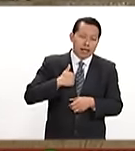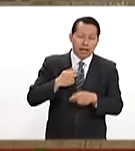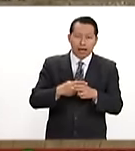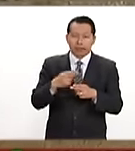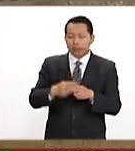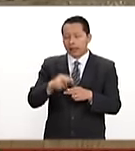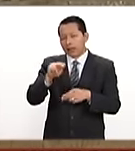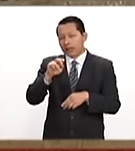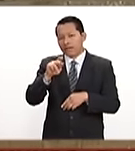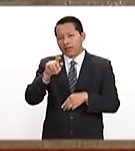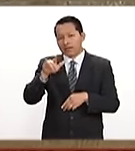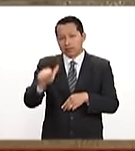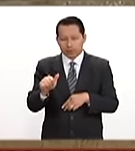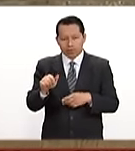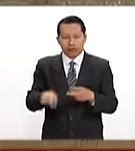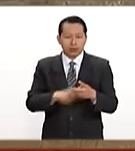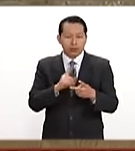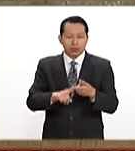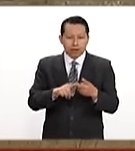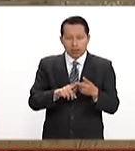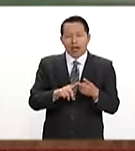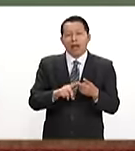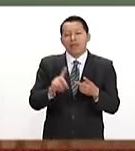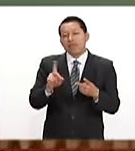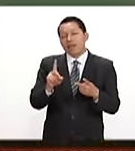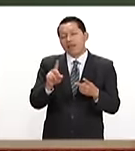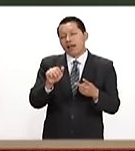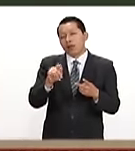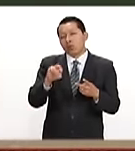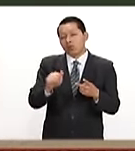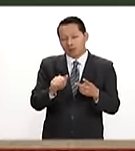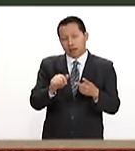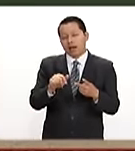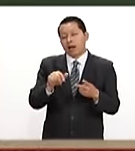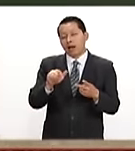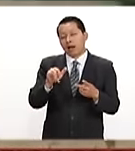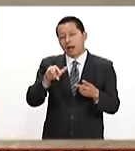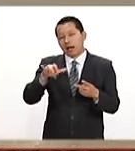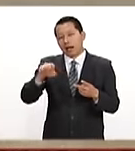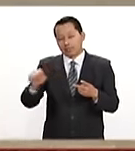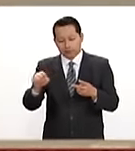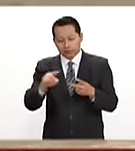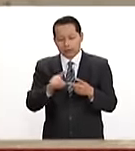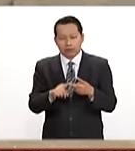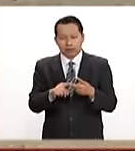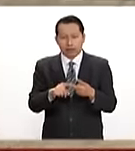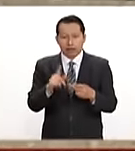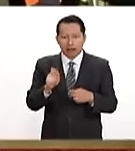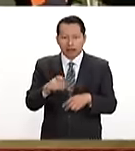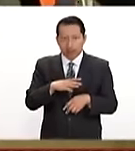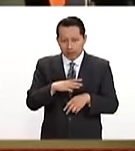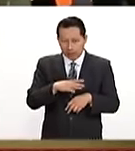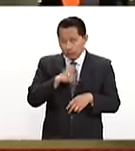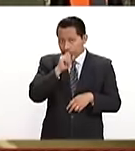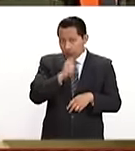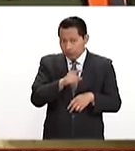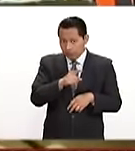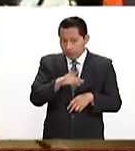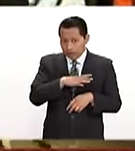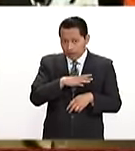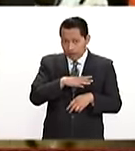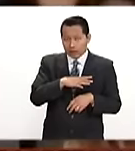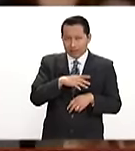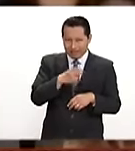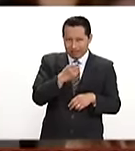Nebraska. El segundo, conocido como Dakota Access, que va desde el estado de la Unión Americana